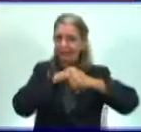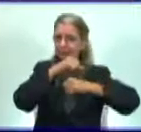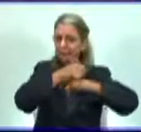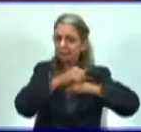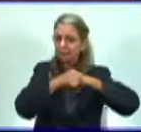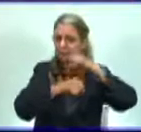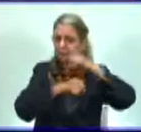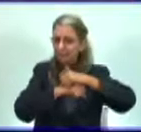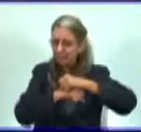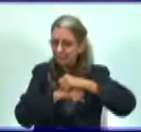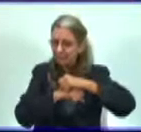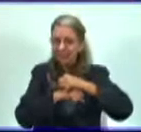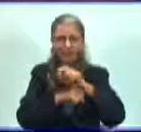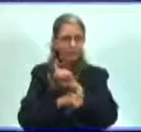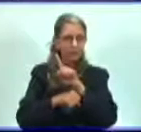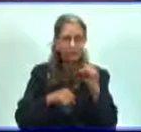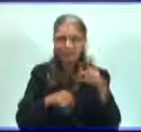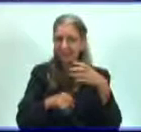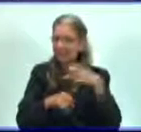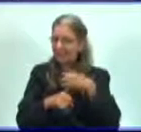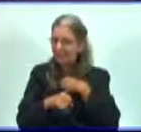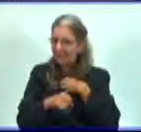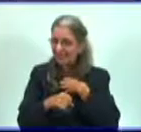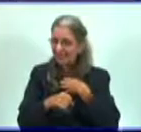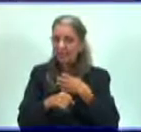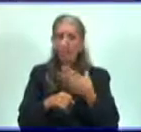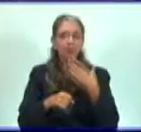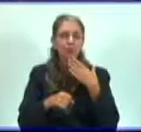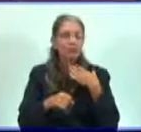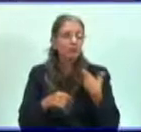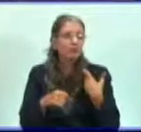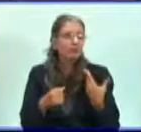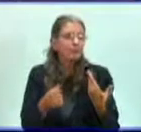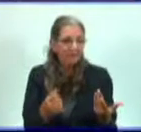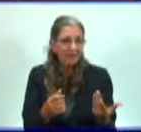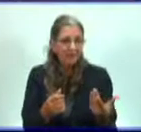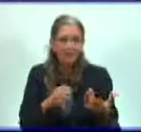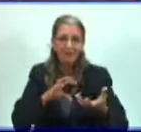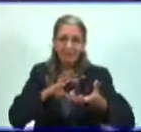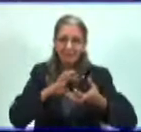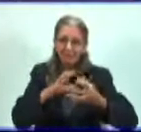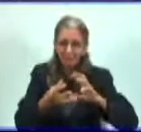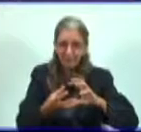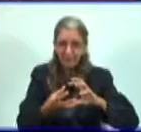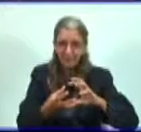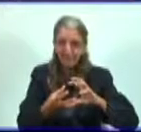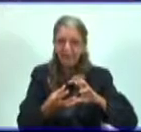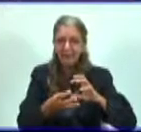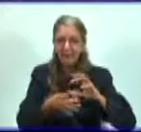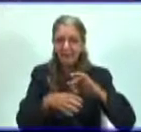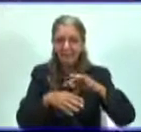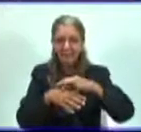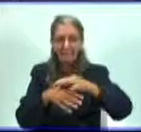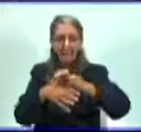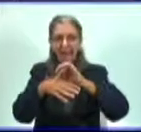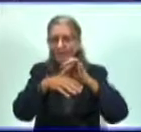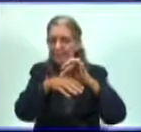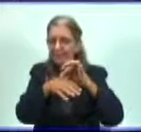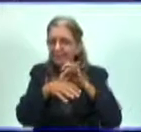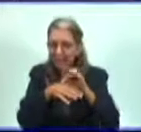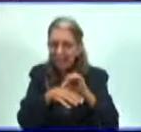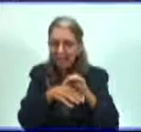como los virus, no tienen cómo dar una forma de las membranas, del